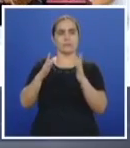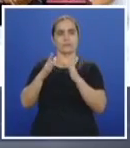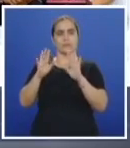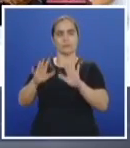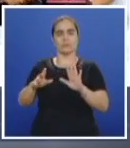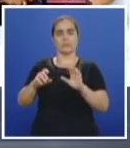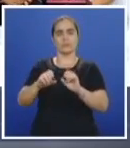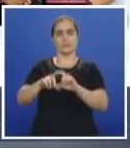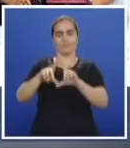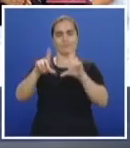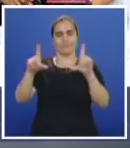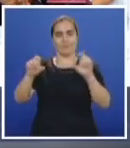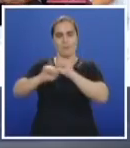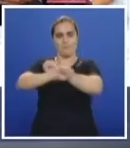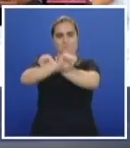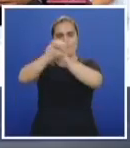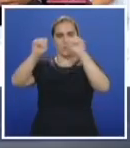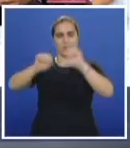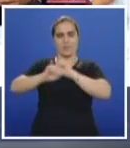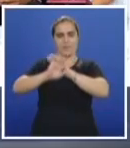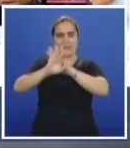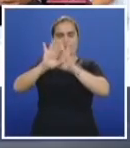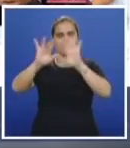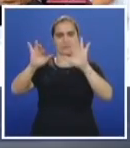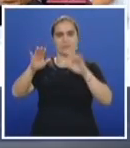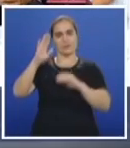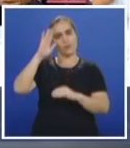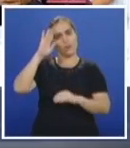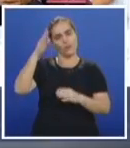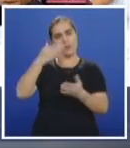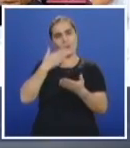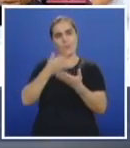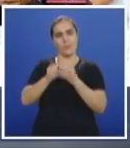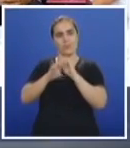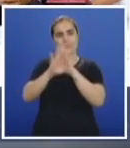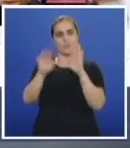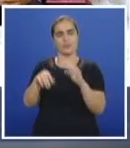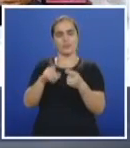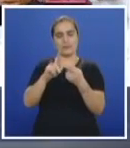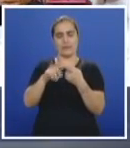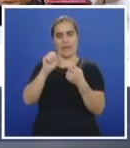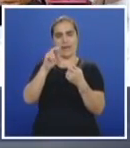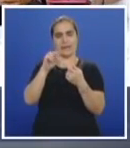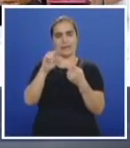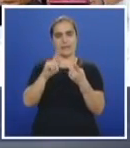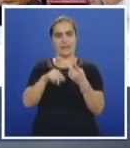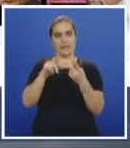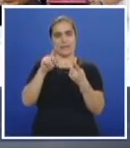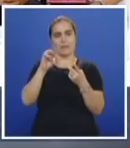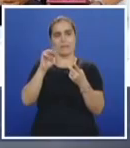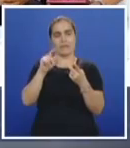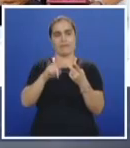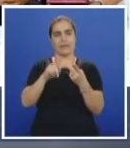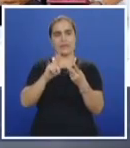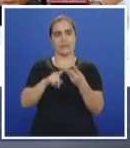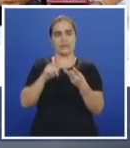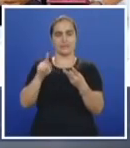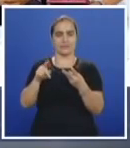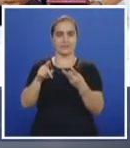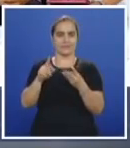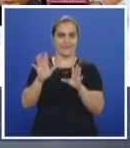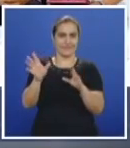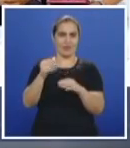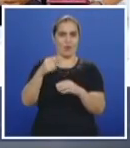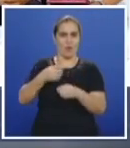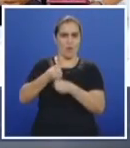en ese enlace de todas las mañanas con nuestros compañeros de Amaneciendo, Anita Giraldo, Mabel Kremer y Flavio Ramírez. Les tocó desempolvar hoy el paraguas, por